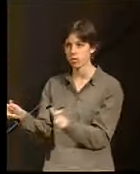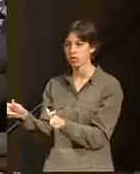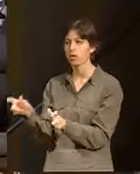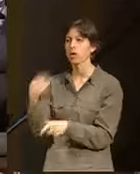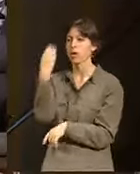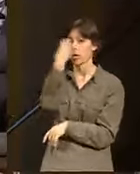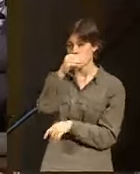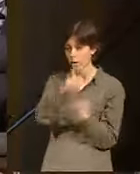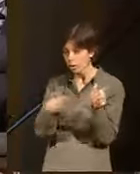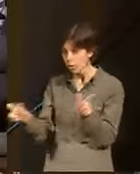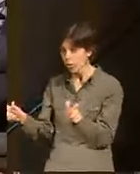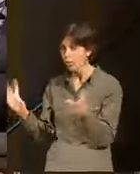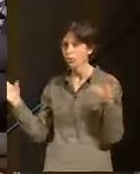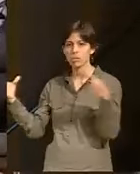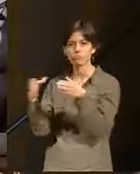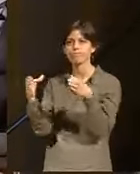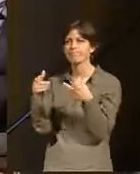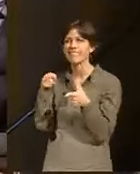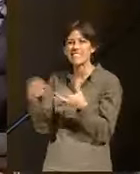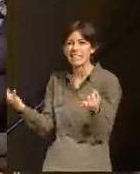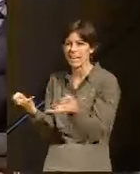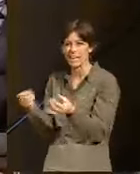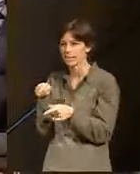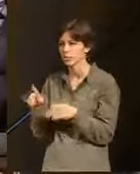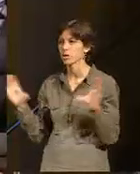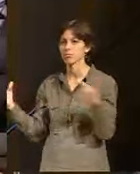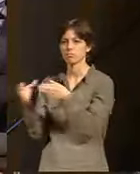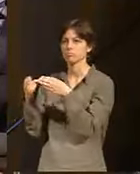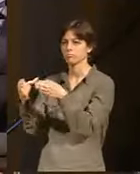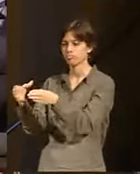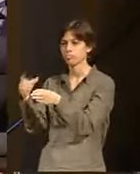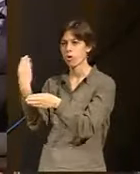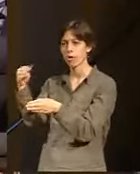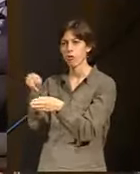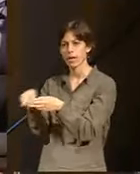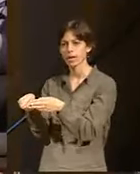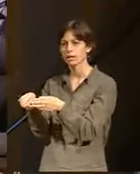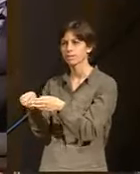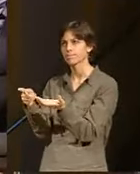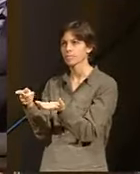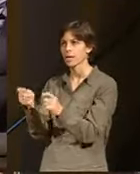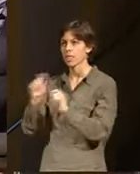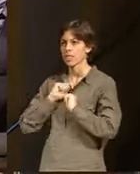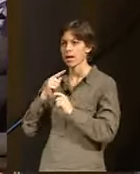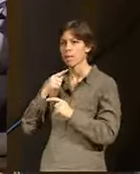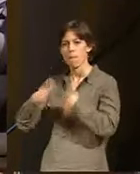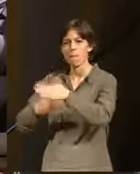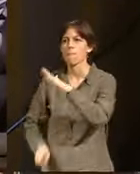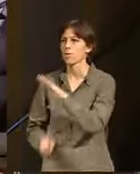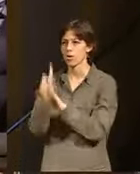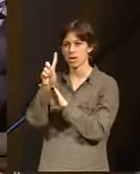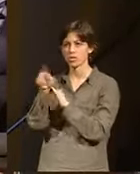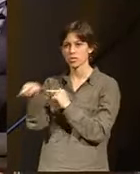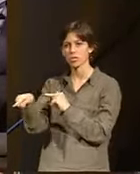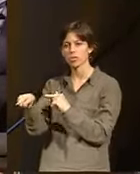juventud como, ¿cómo qué? Pues simplemente la juventud como pilar de progreso y como pilar